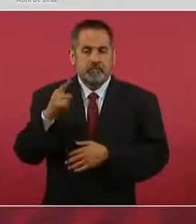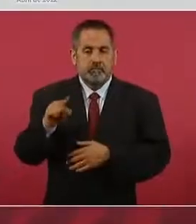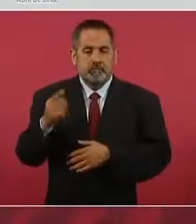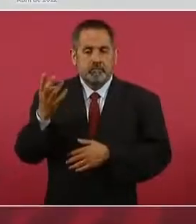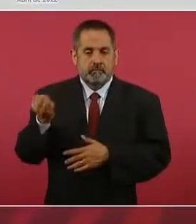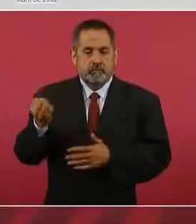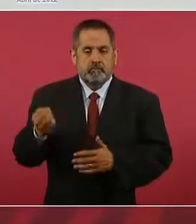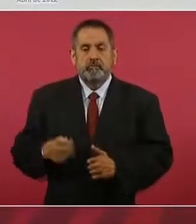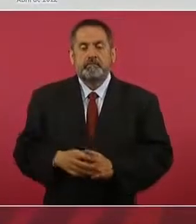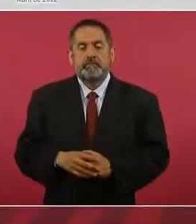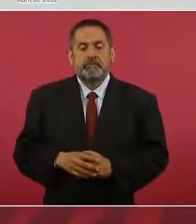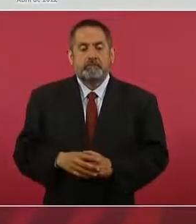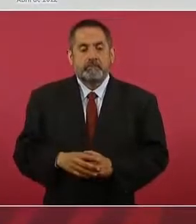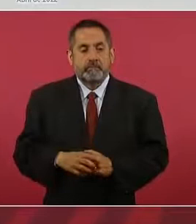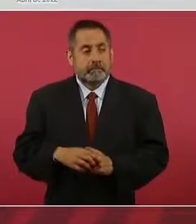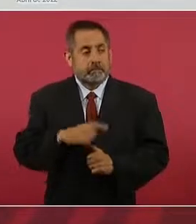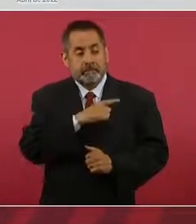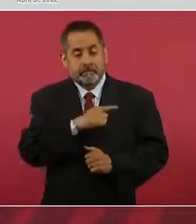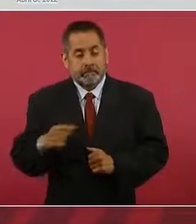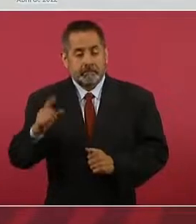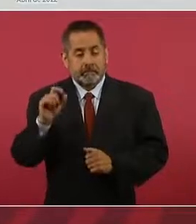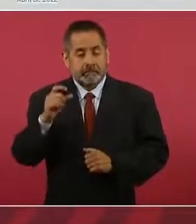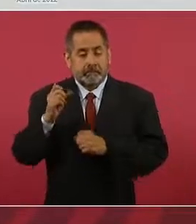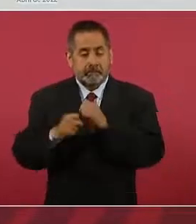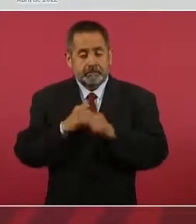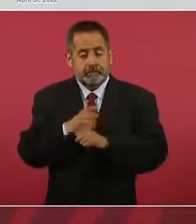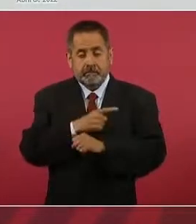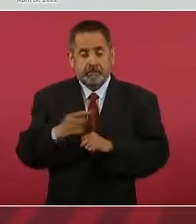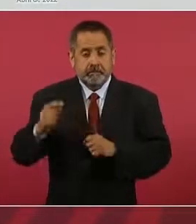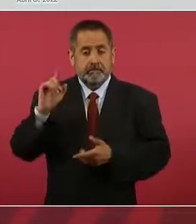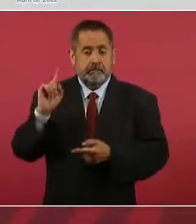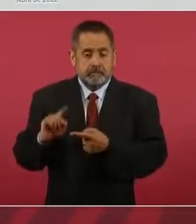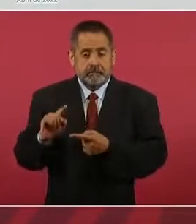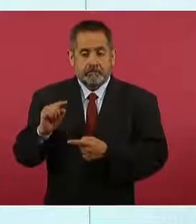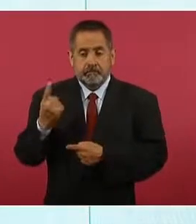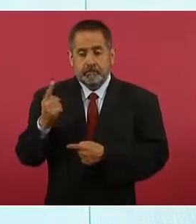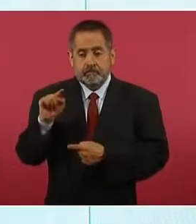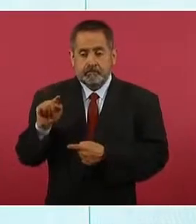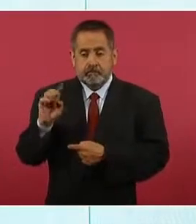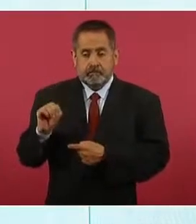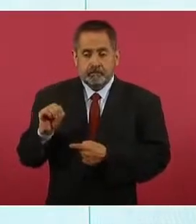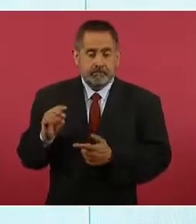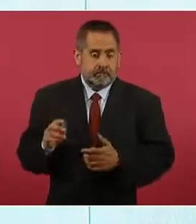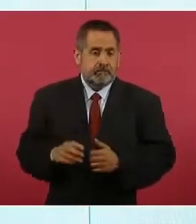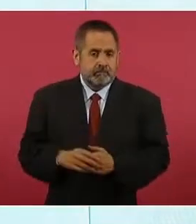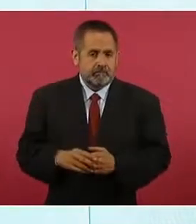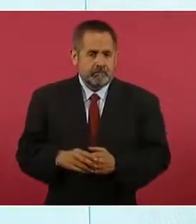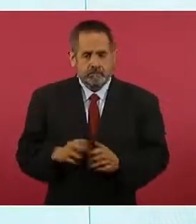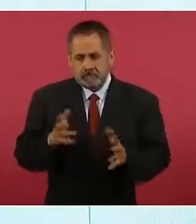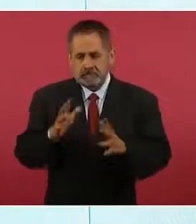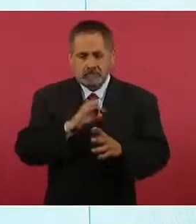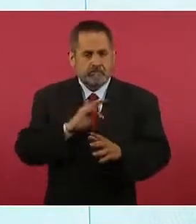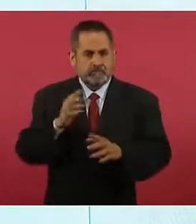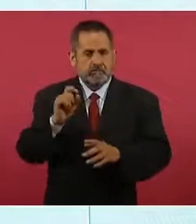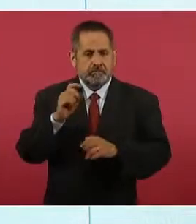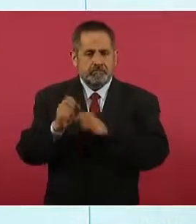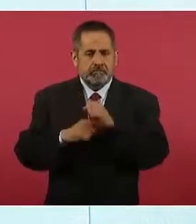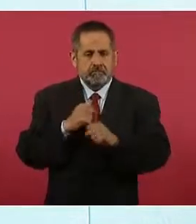después de 20 años, sí, como 20 años